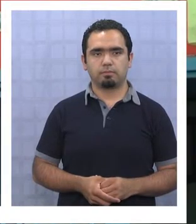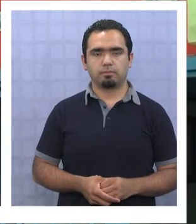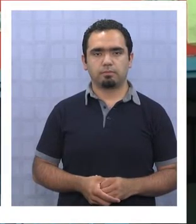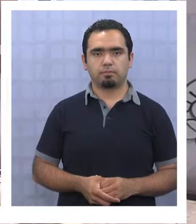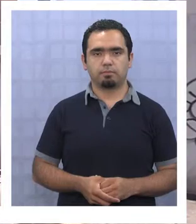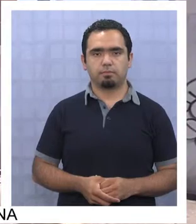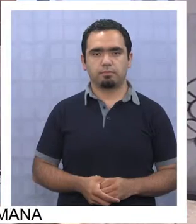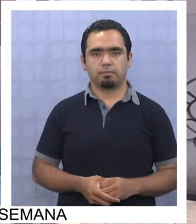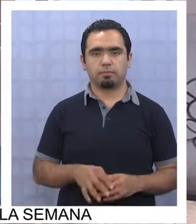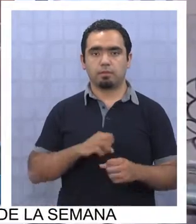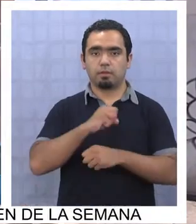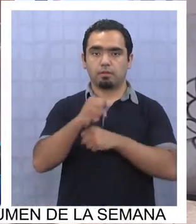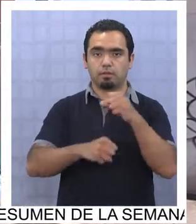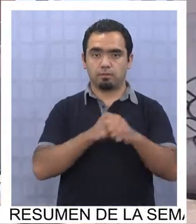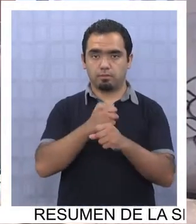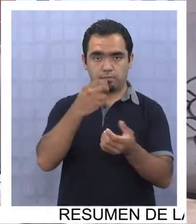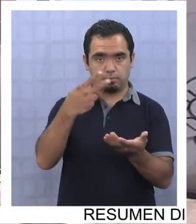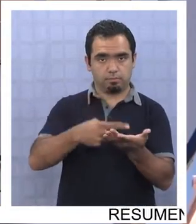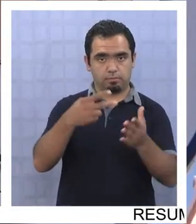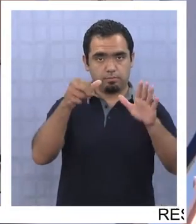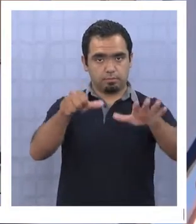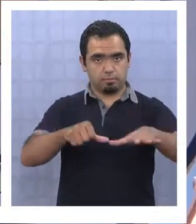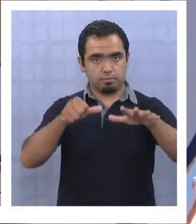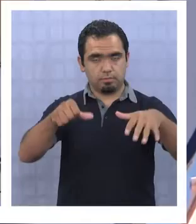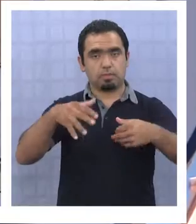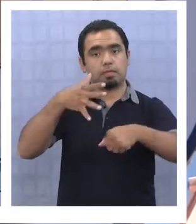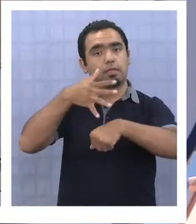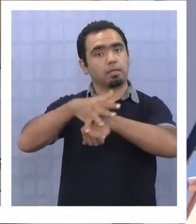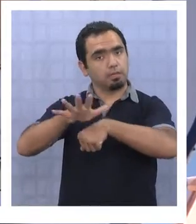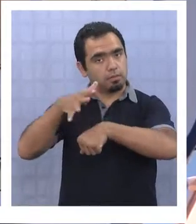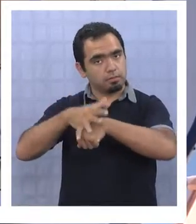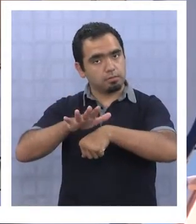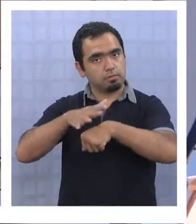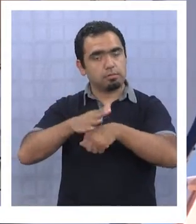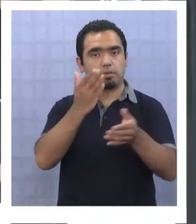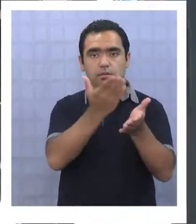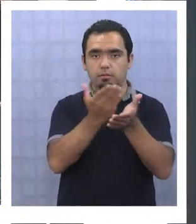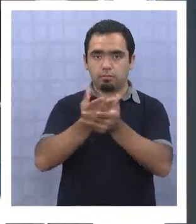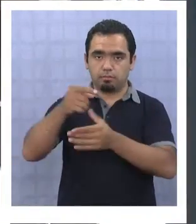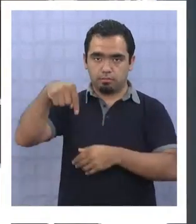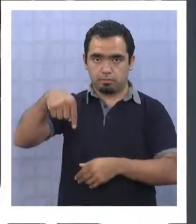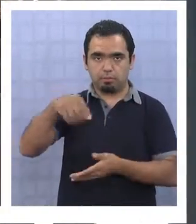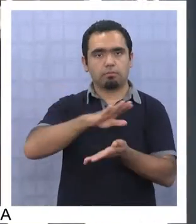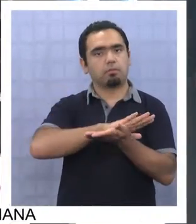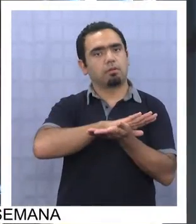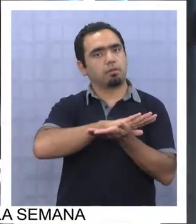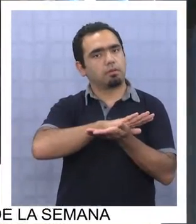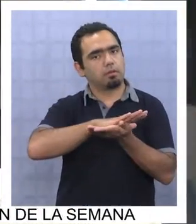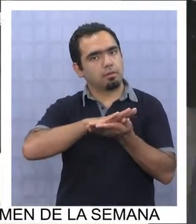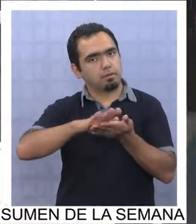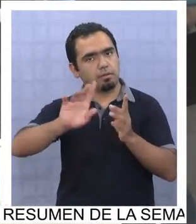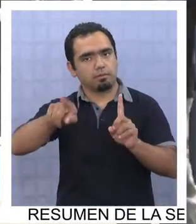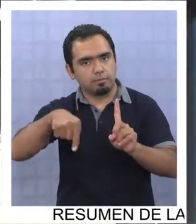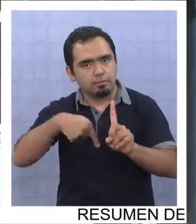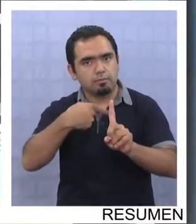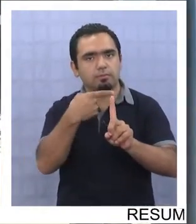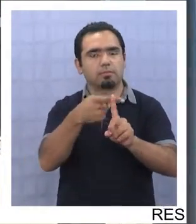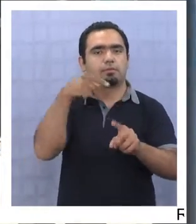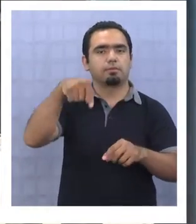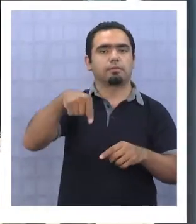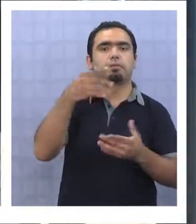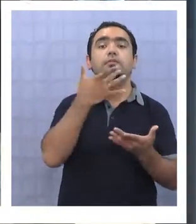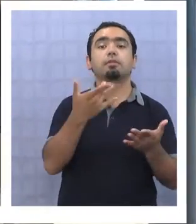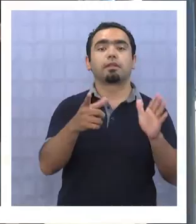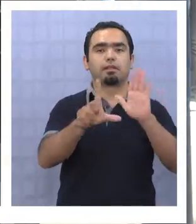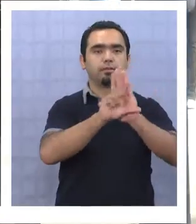A partir del año 2016, más de 15 colegios de la región se sumarán a la gratuidad de la educación como parte de la reforma educacional.